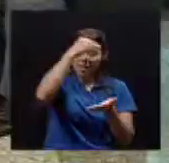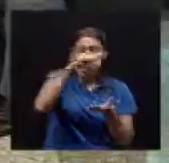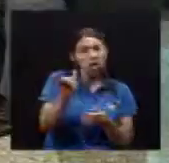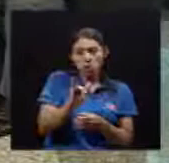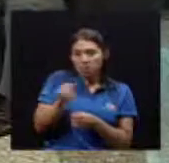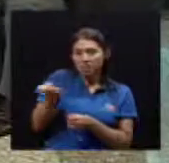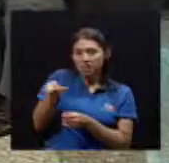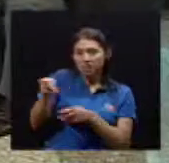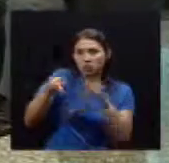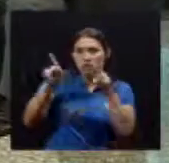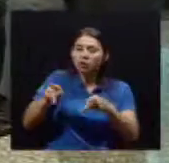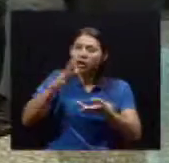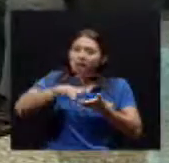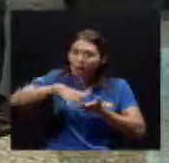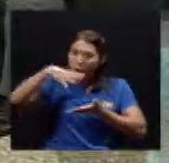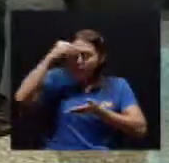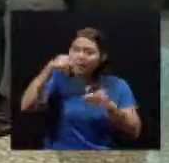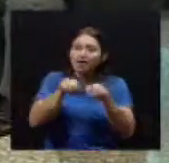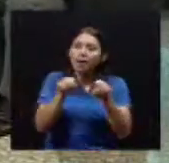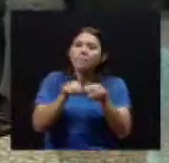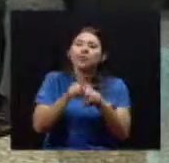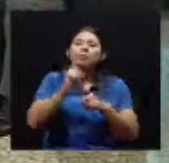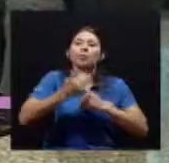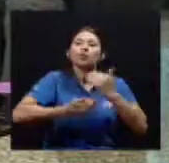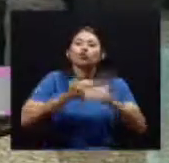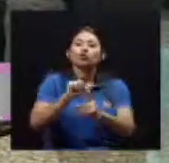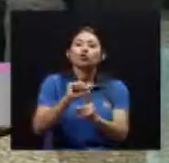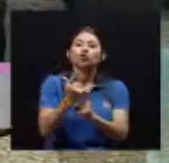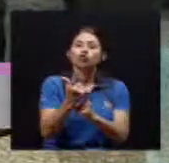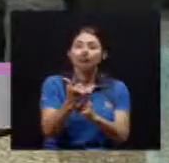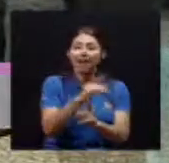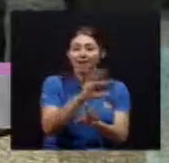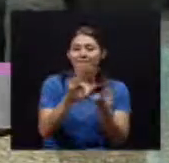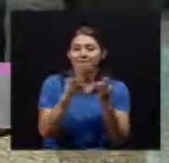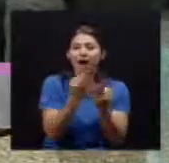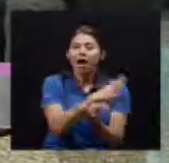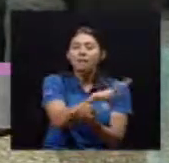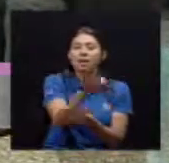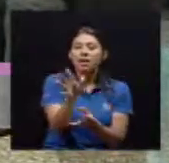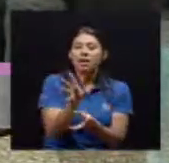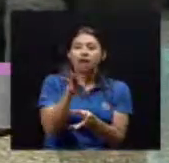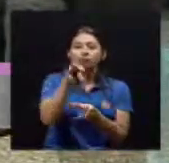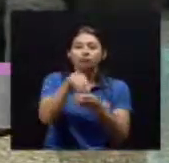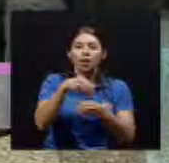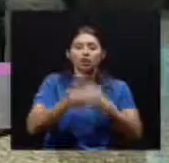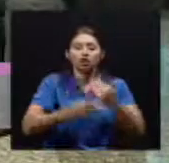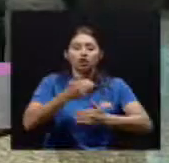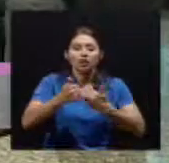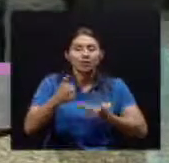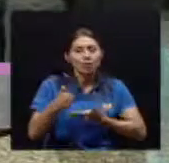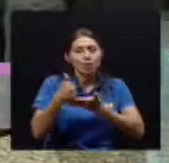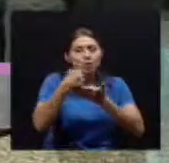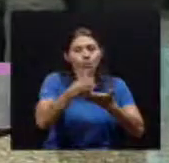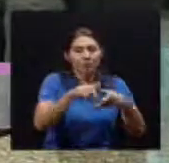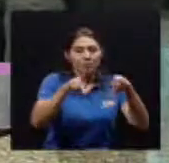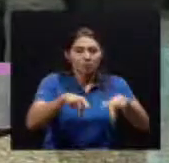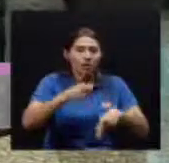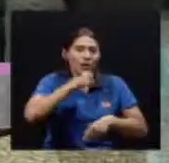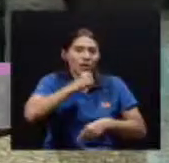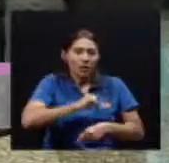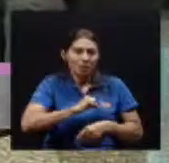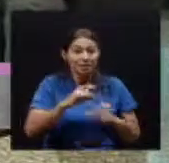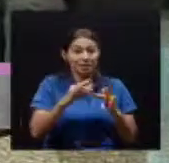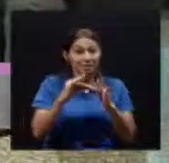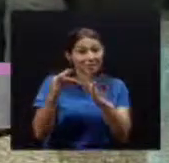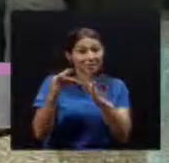Especialmente Cuando ya empieza A tener El problema De capacidad Motora Y es que Desde mi experiencia También he visto Algo que